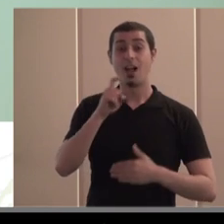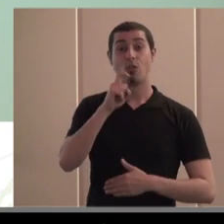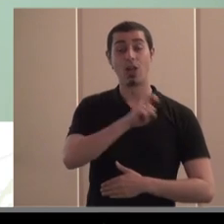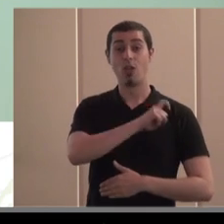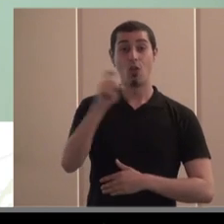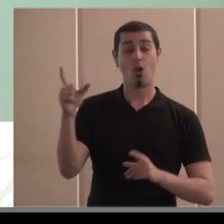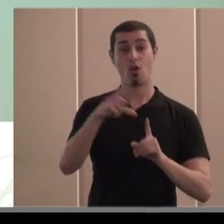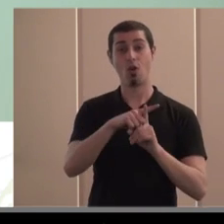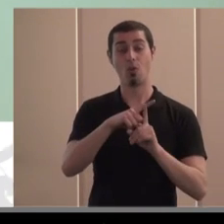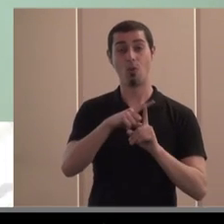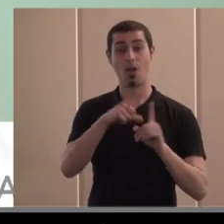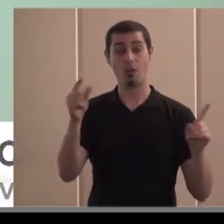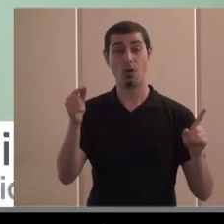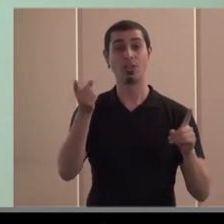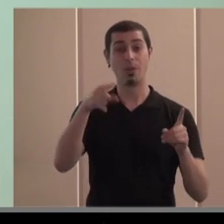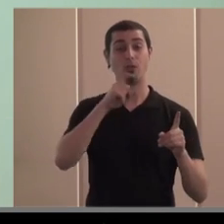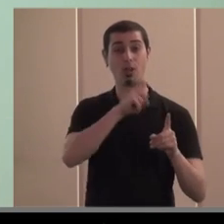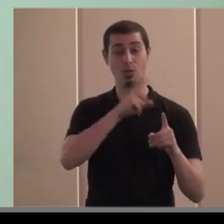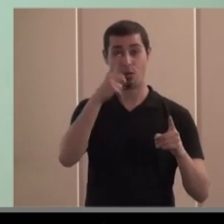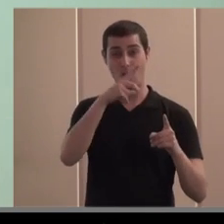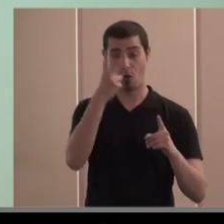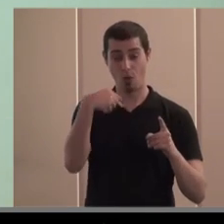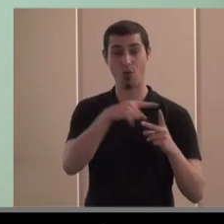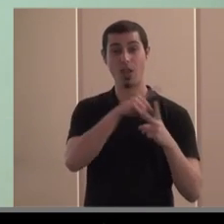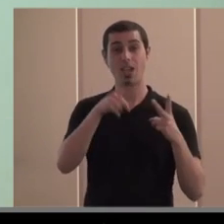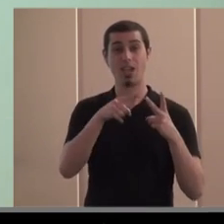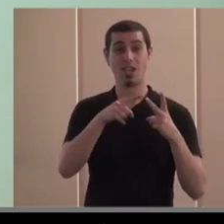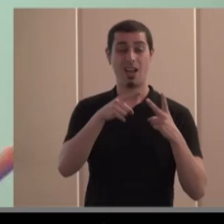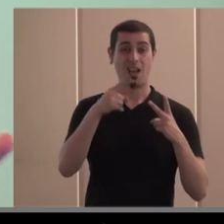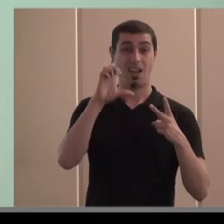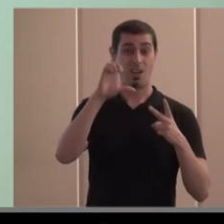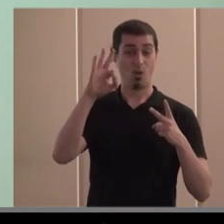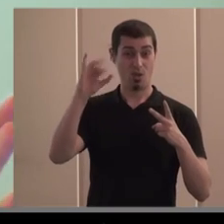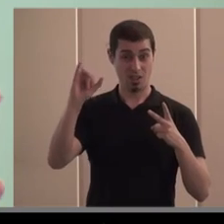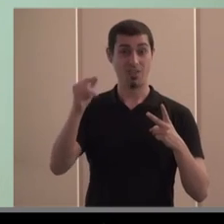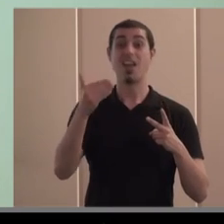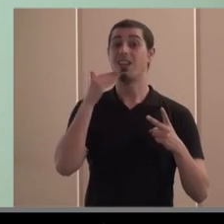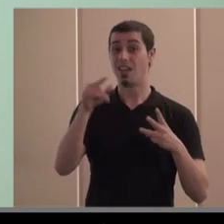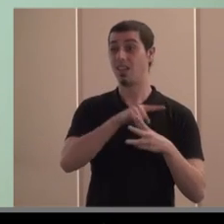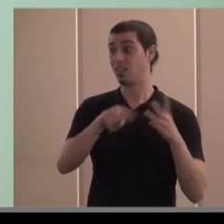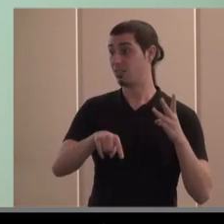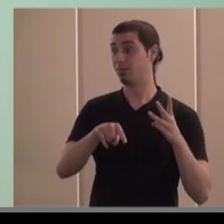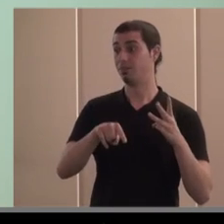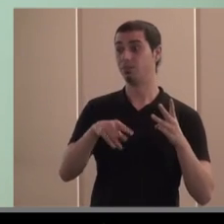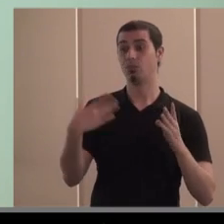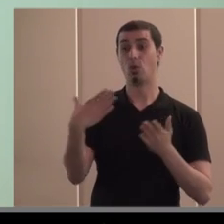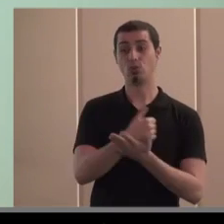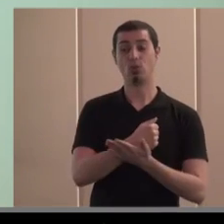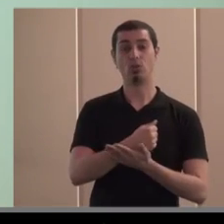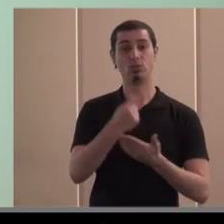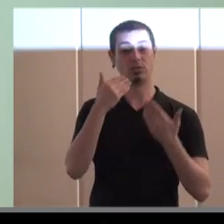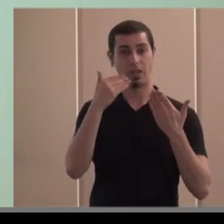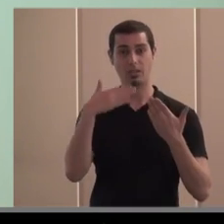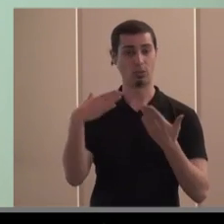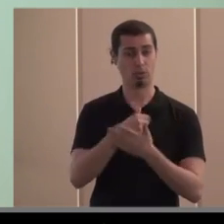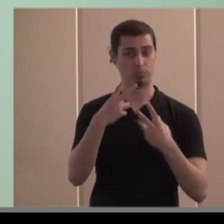Balafone a la Fundación 11 y a la Escuela de Organización Industrial por invitarnos a compartir este espacio con todos vosotros y vosotras